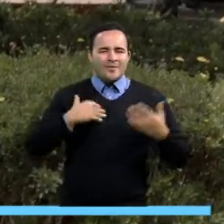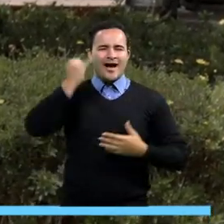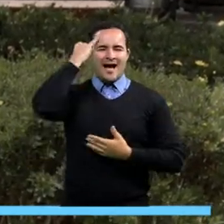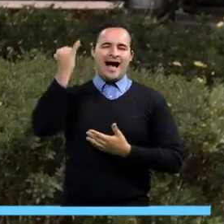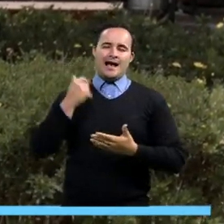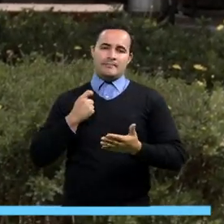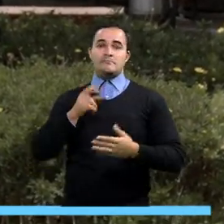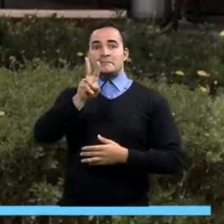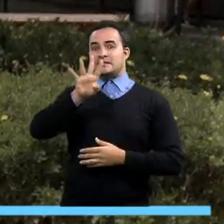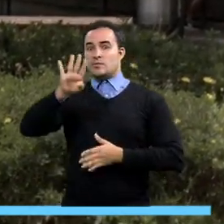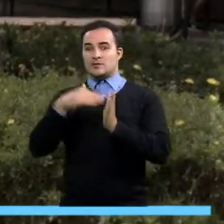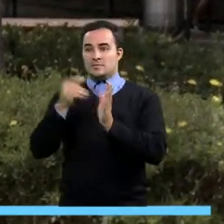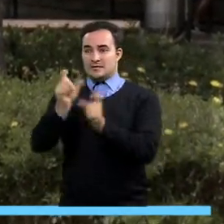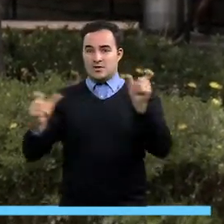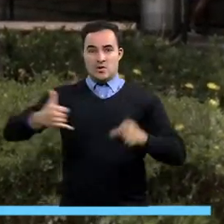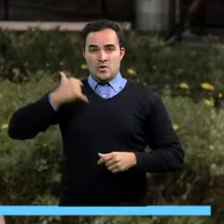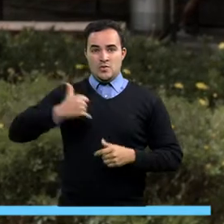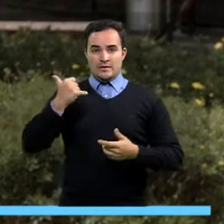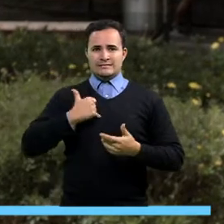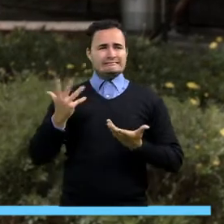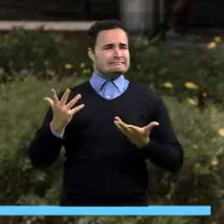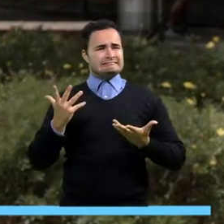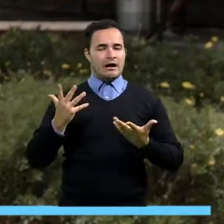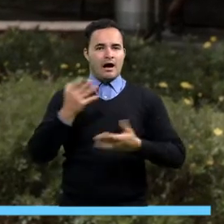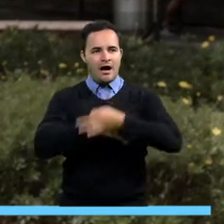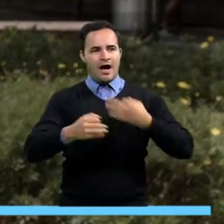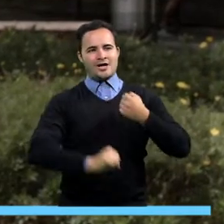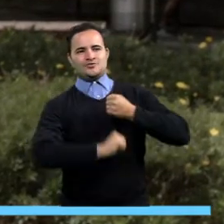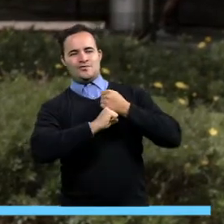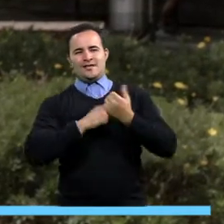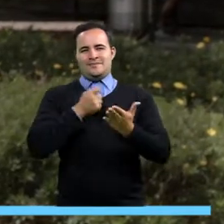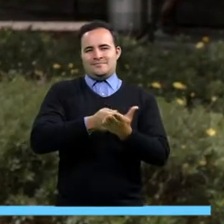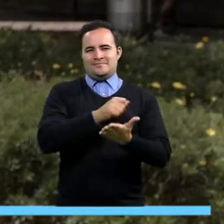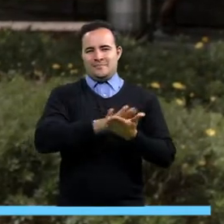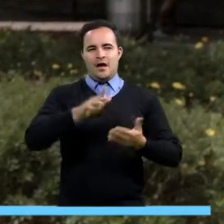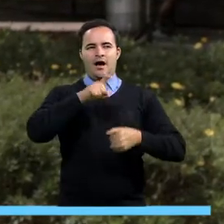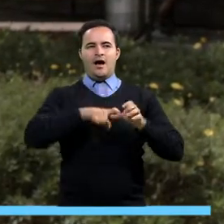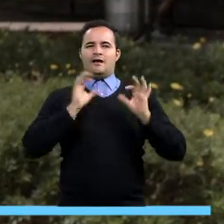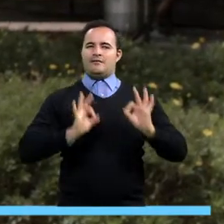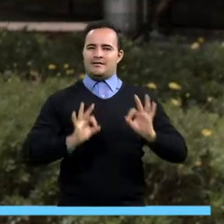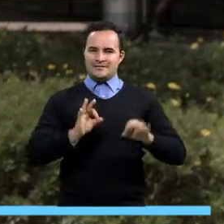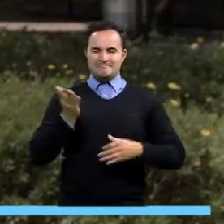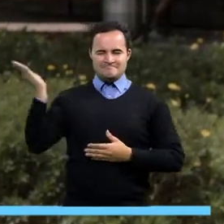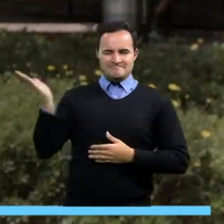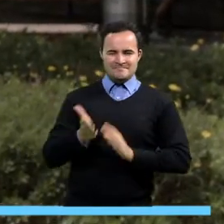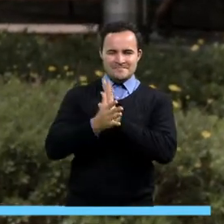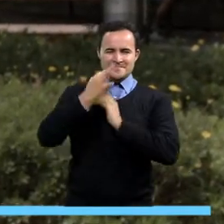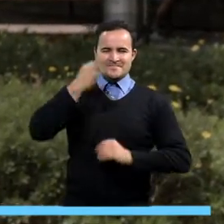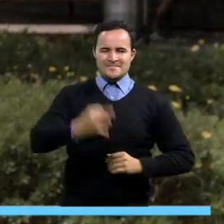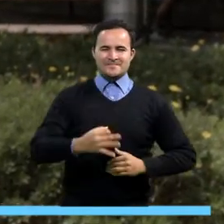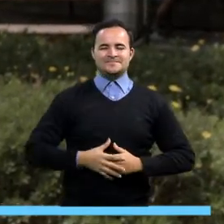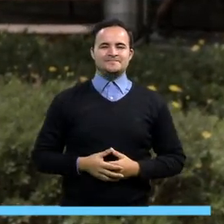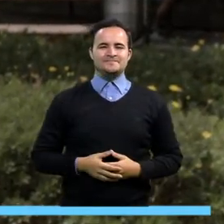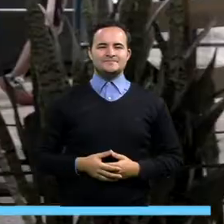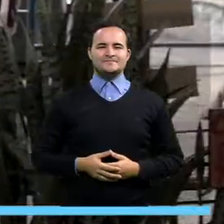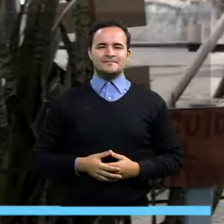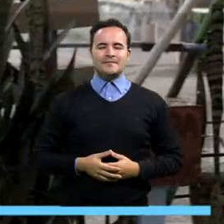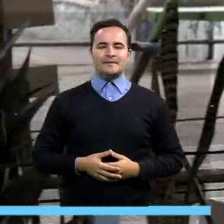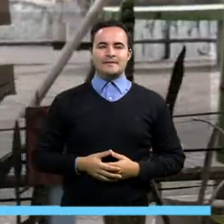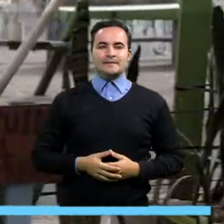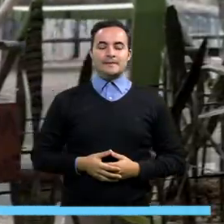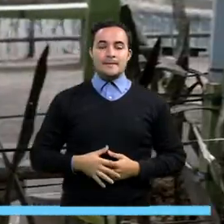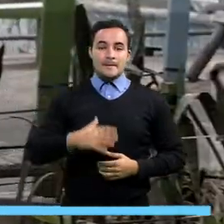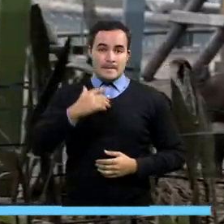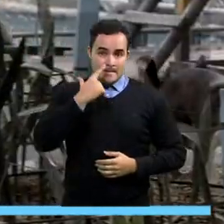La matrícula cero fue el salvavidas para más de 24.000 jóvenes. Mateo Muñoz, estudiante de cine del ITM, es uno de ellos.